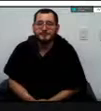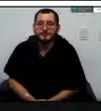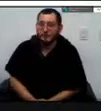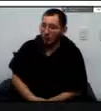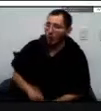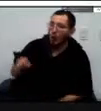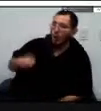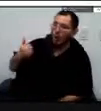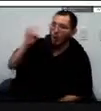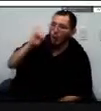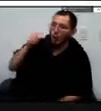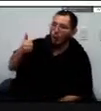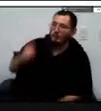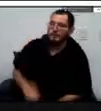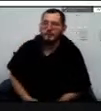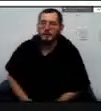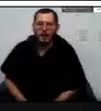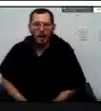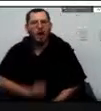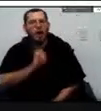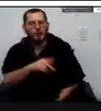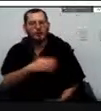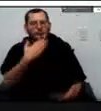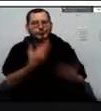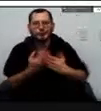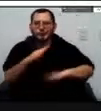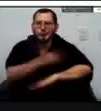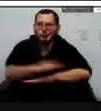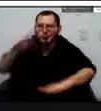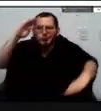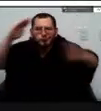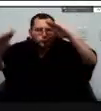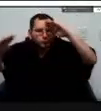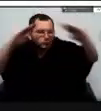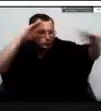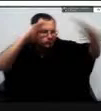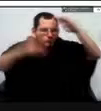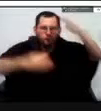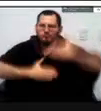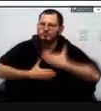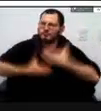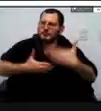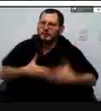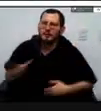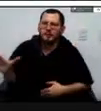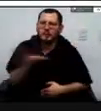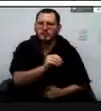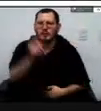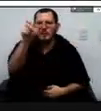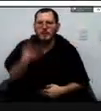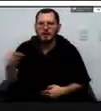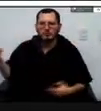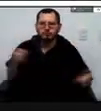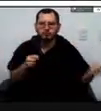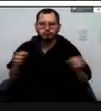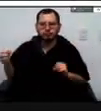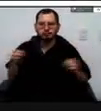ah bueno un cordial saludo a todos los integrantes de este conversatorio